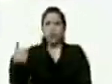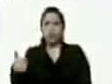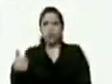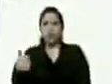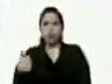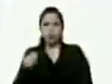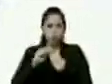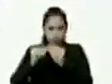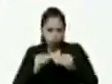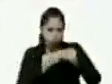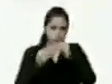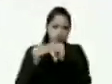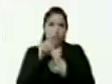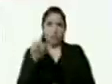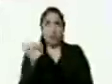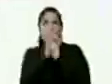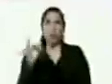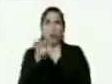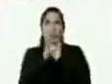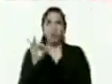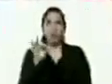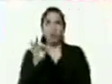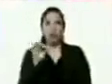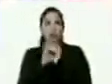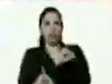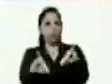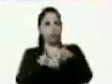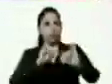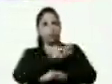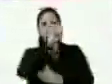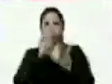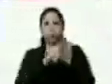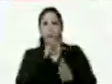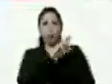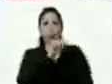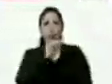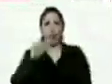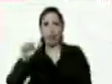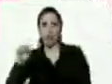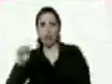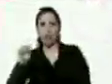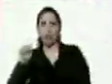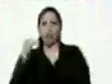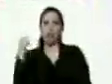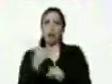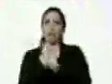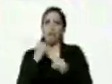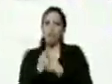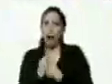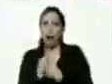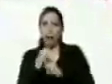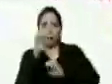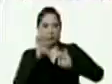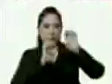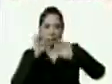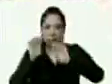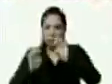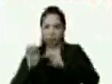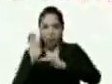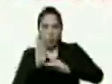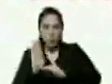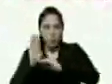100% RAS presidente un trabajo minucioso un trabajo de